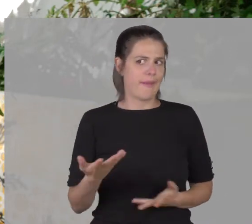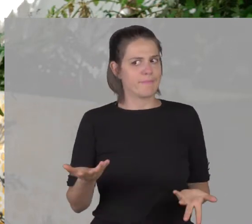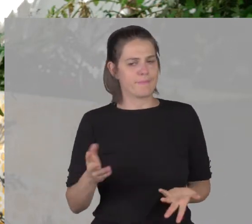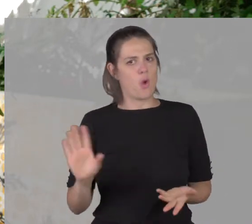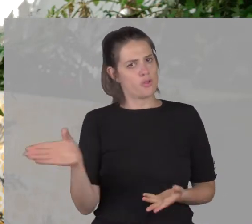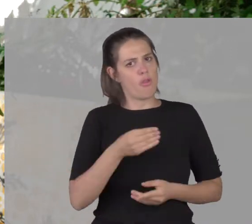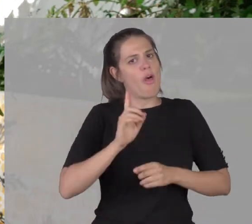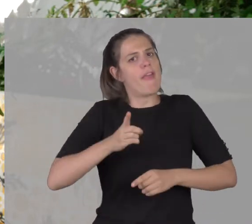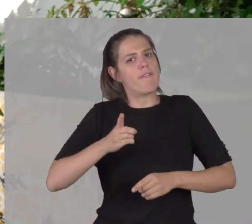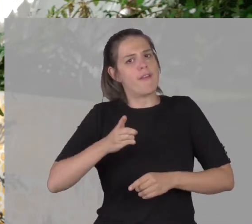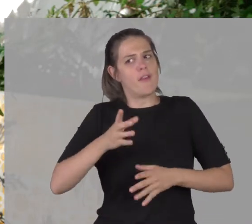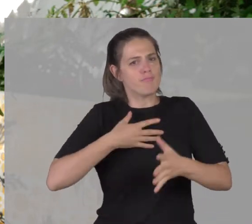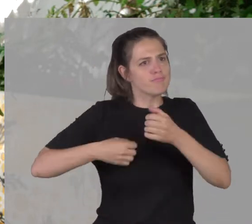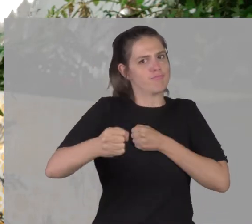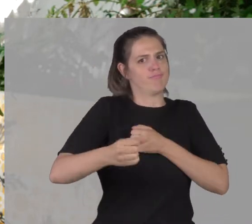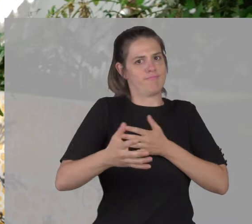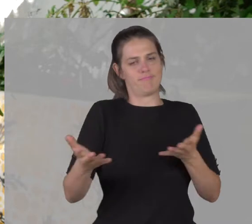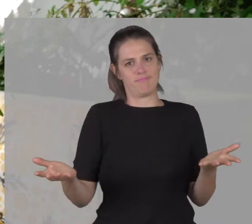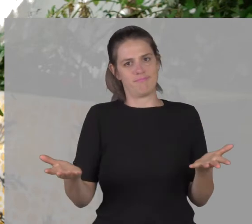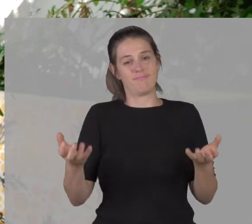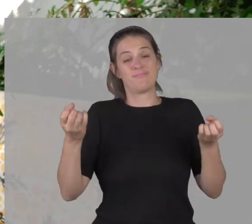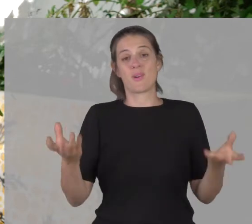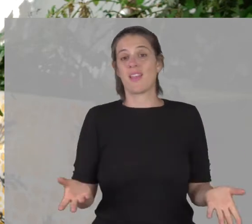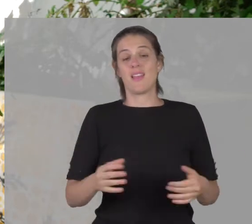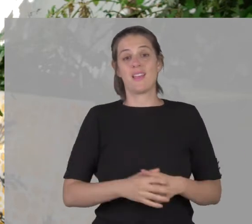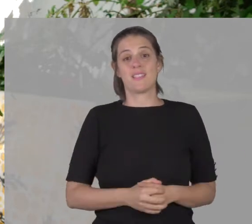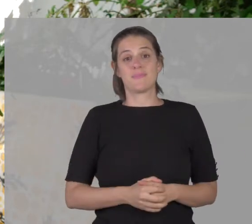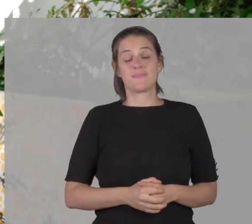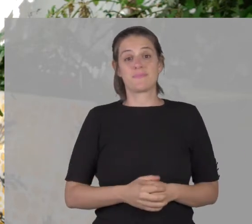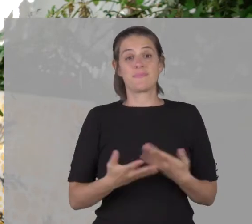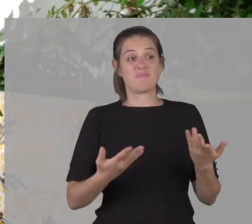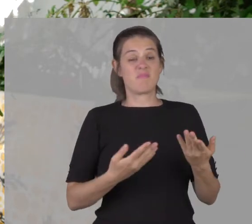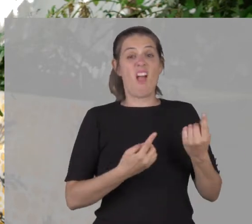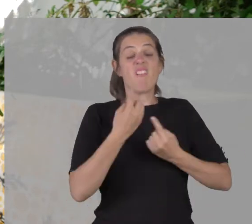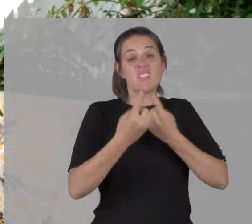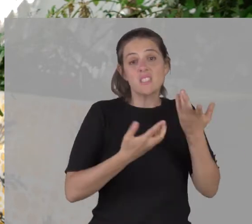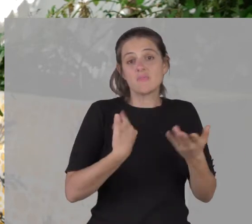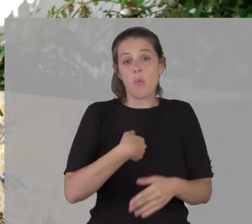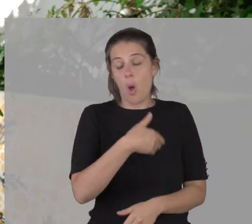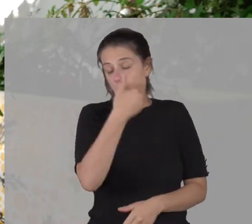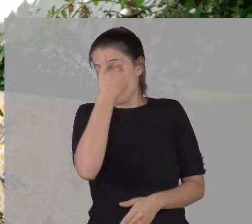deberíamos de empatizar con el otro, porque estas cosas, por más que no se vean,